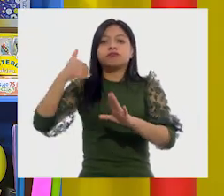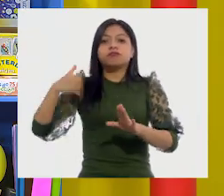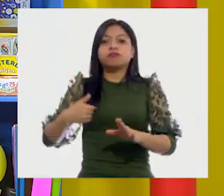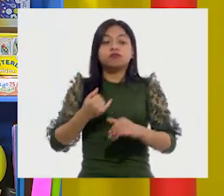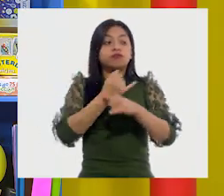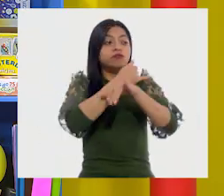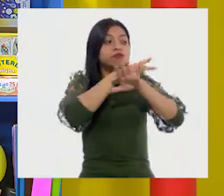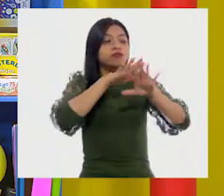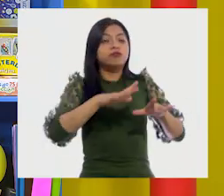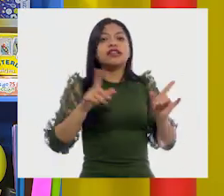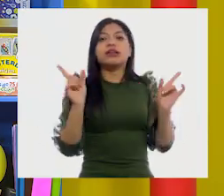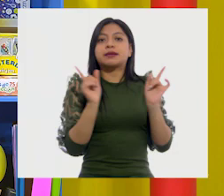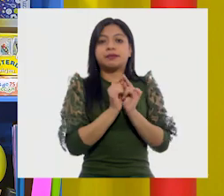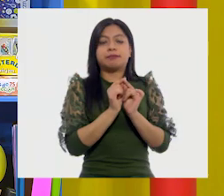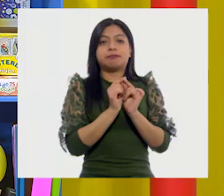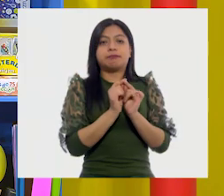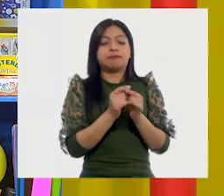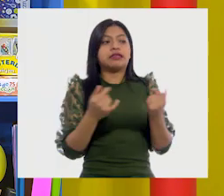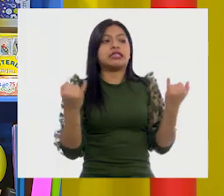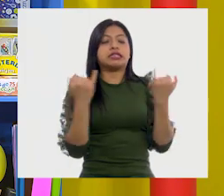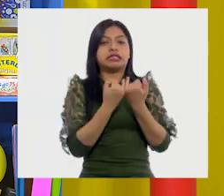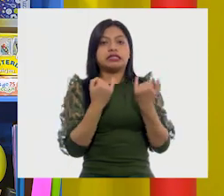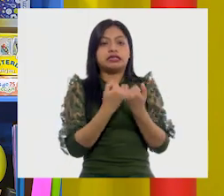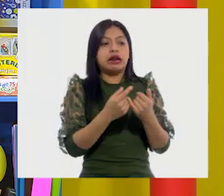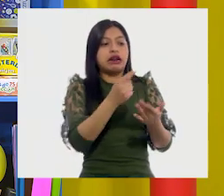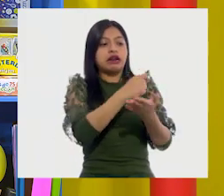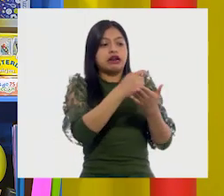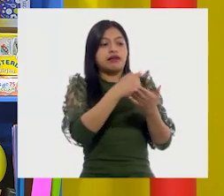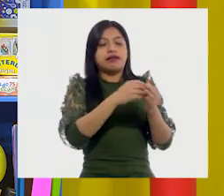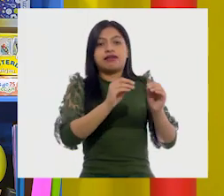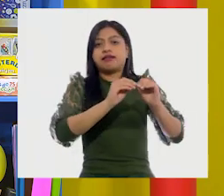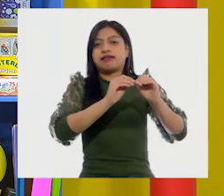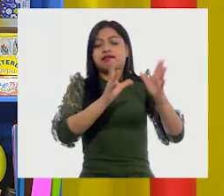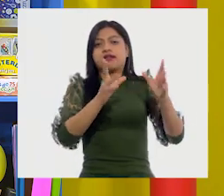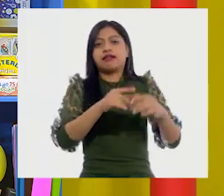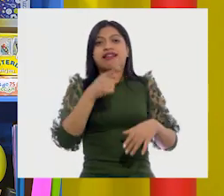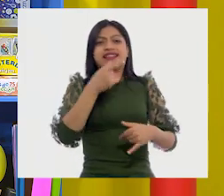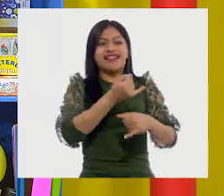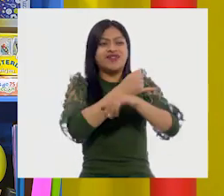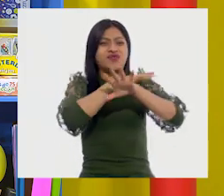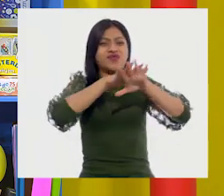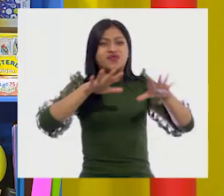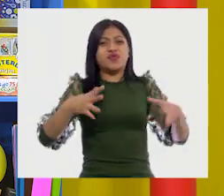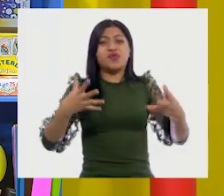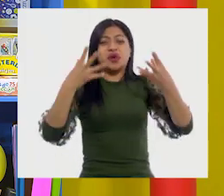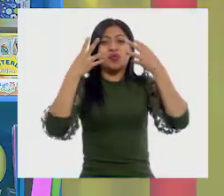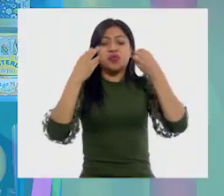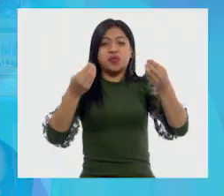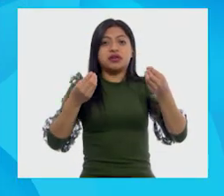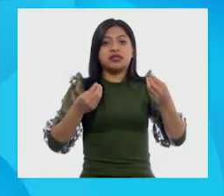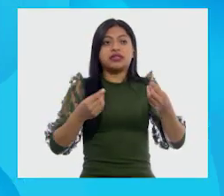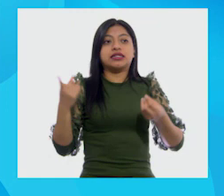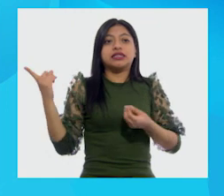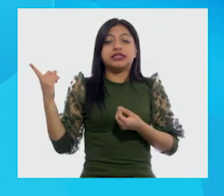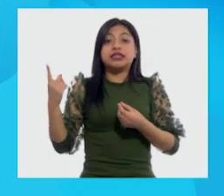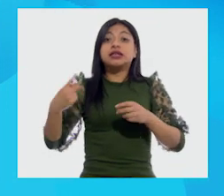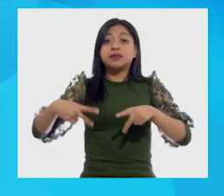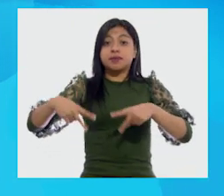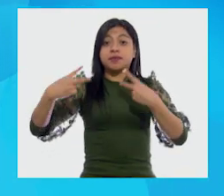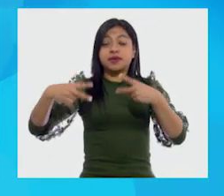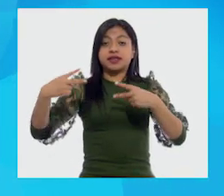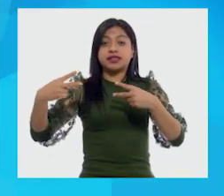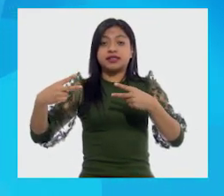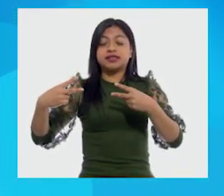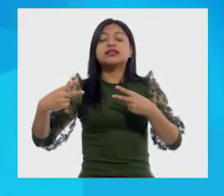breves. Y específicos. Y específicos. Y este tiene mucha información. Claro. Entonces, este es publicitario.